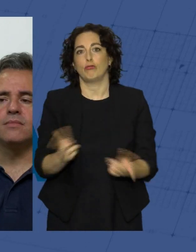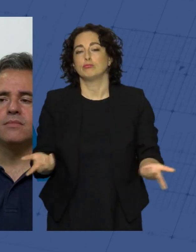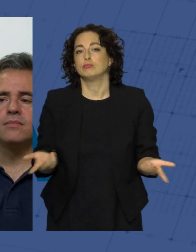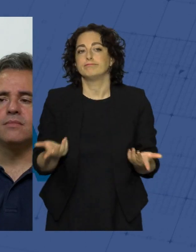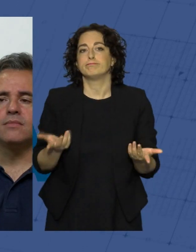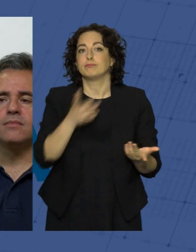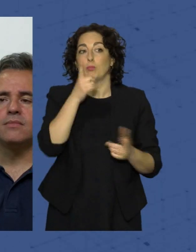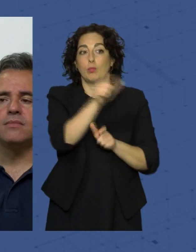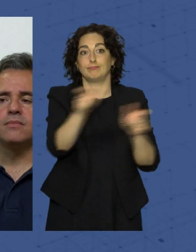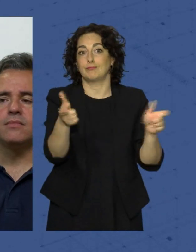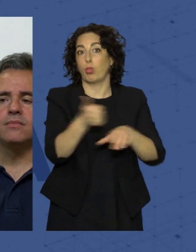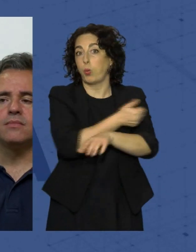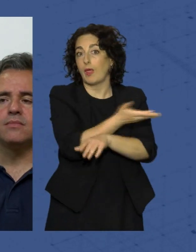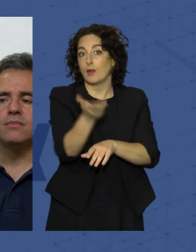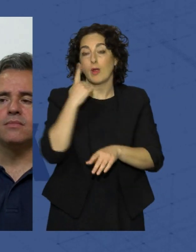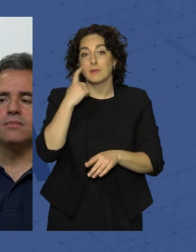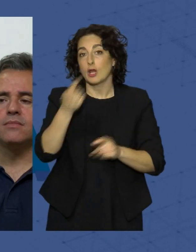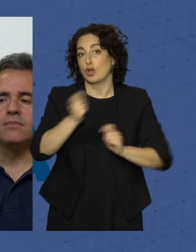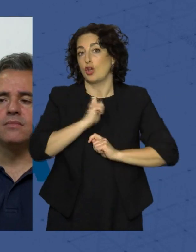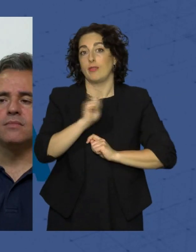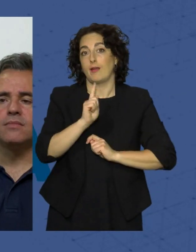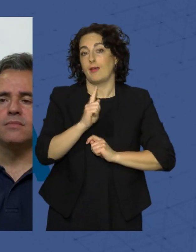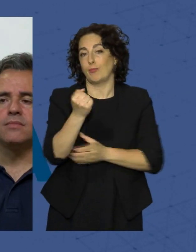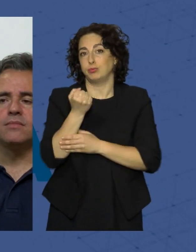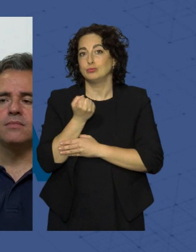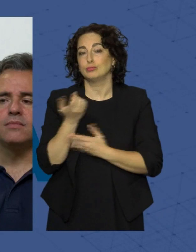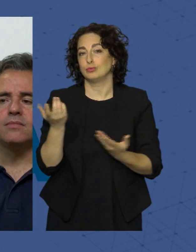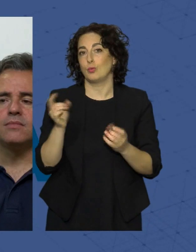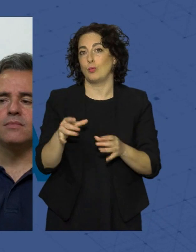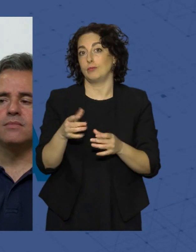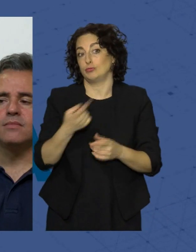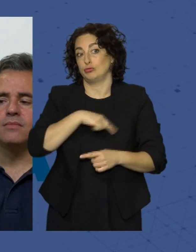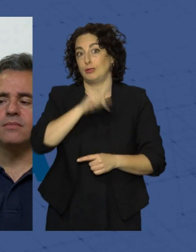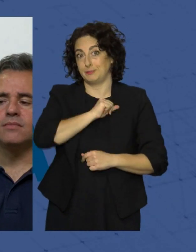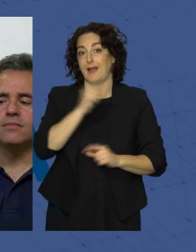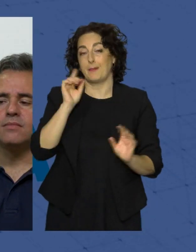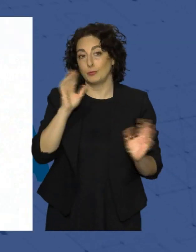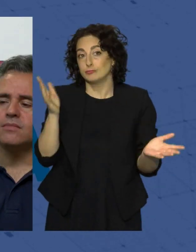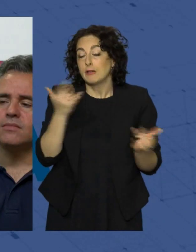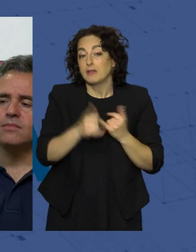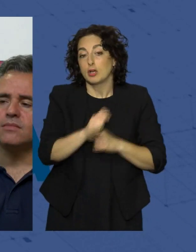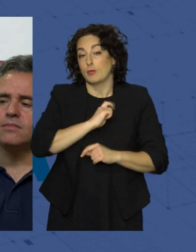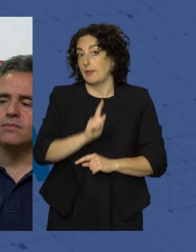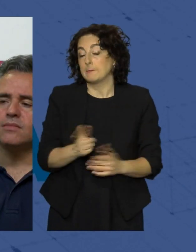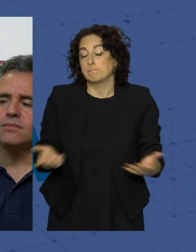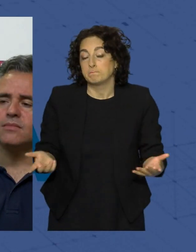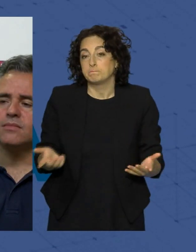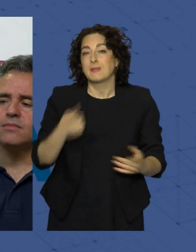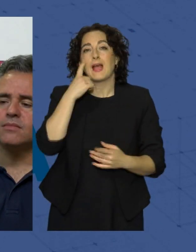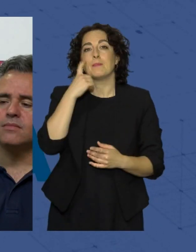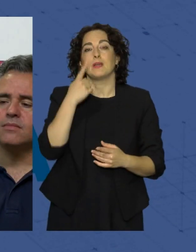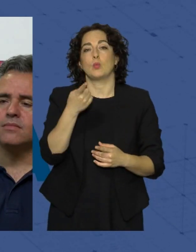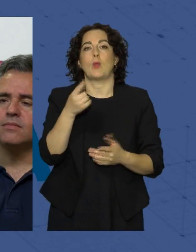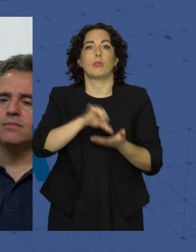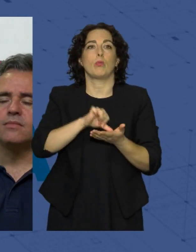los ciudadanos de Almería no nos han dado el respaldo como esperábamos, ¿no? Sorprendente, 20. Almería es una ciudad más,